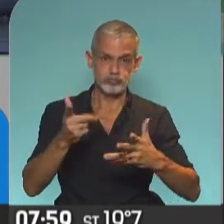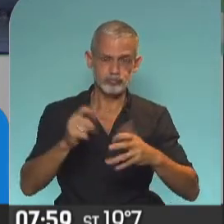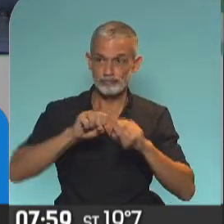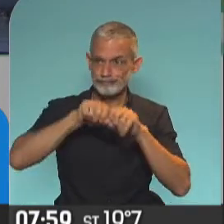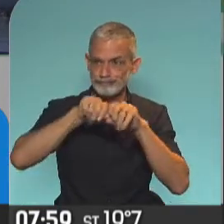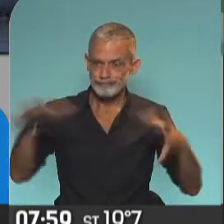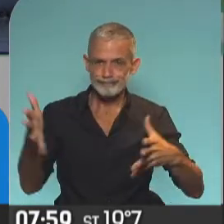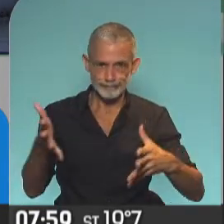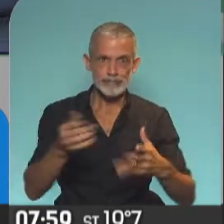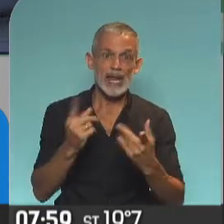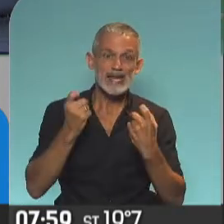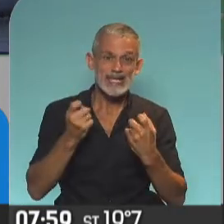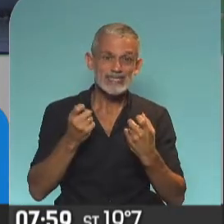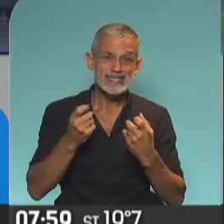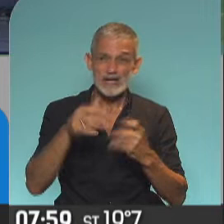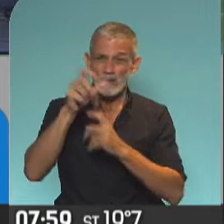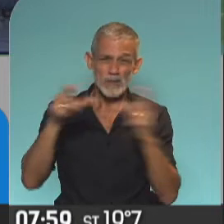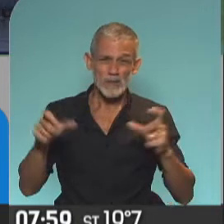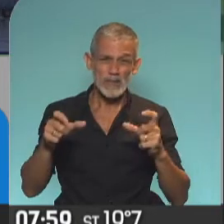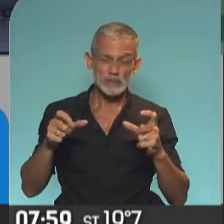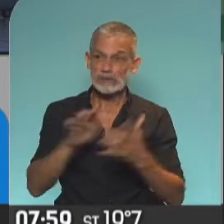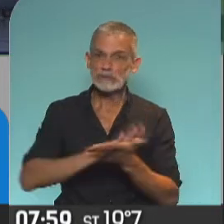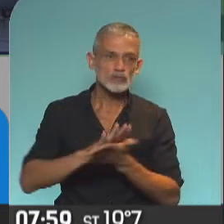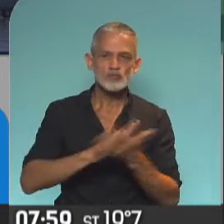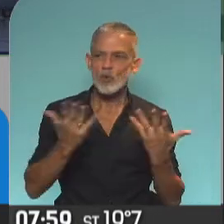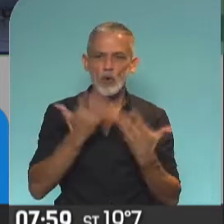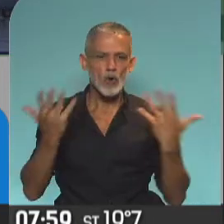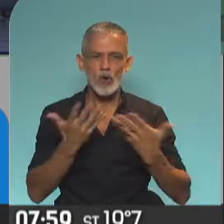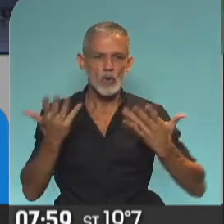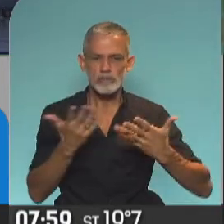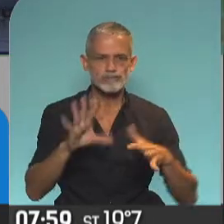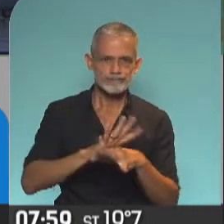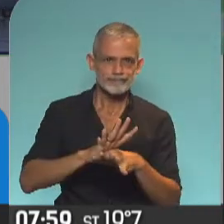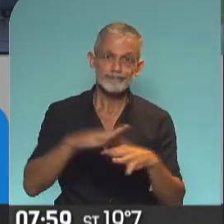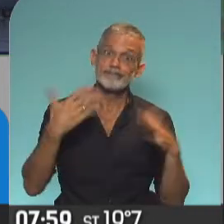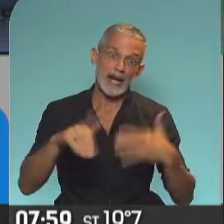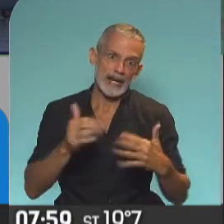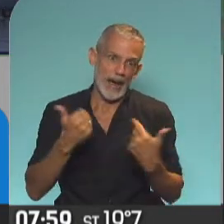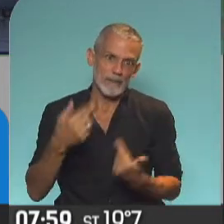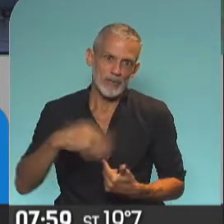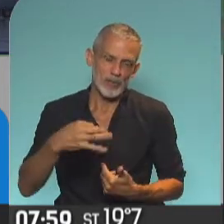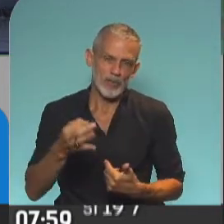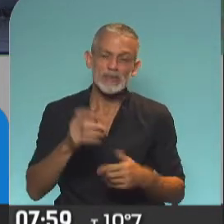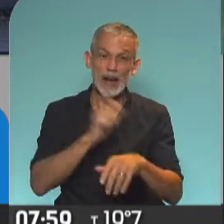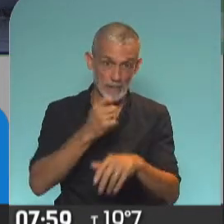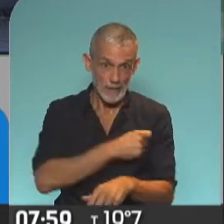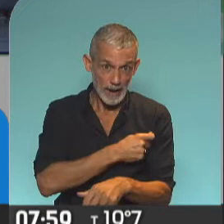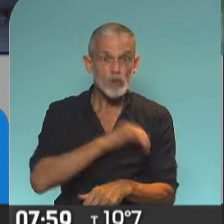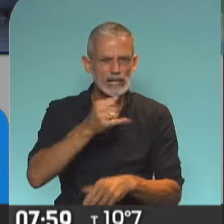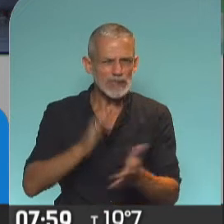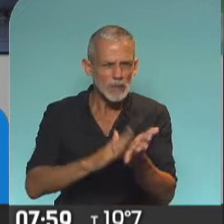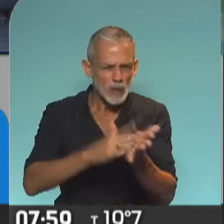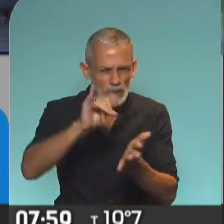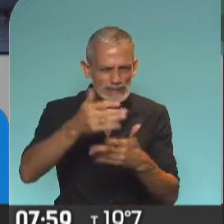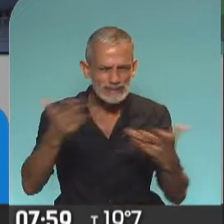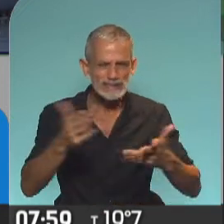pandemia y que requería de la humanidad toda una respuesta adecuada y rápida. Con lo cual la vacuna sí fue probada,